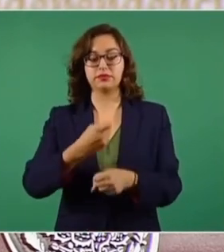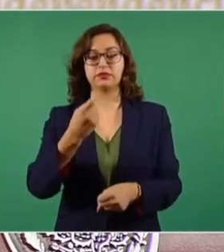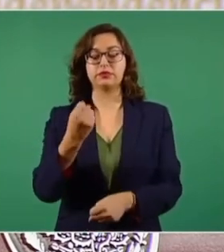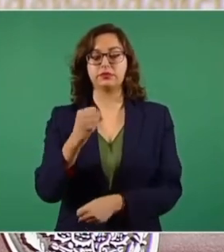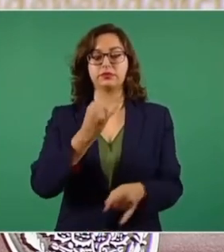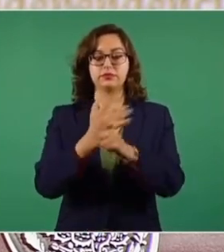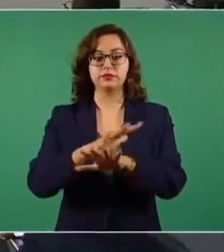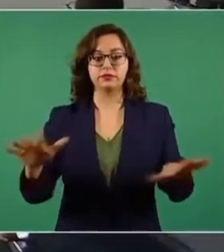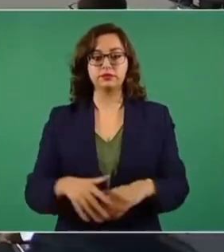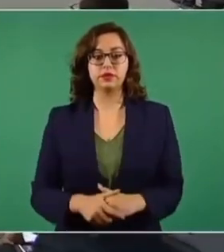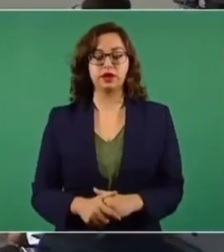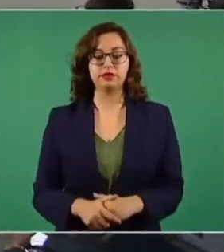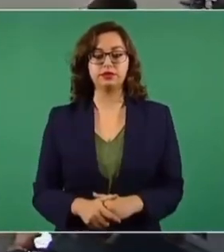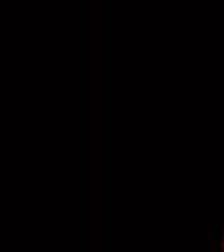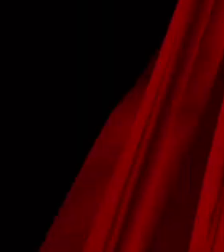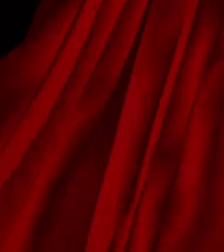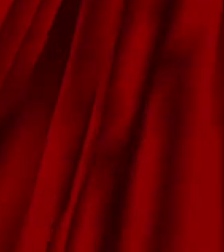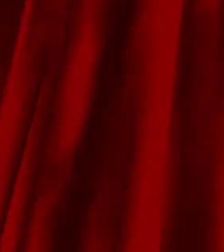primero informo. Gracias.